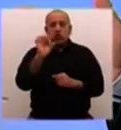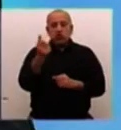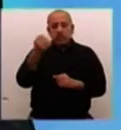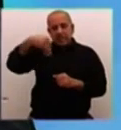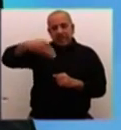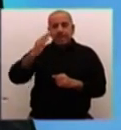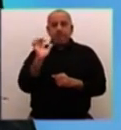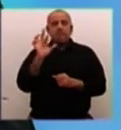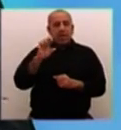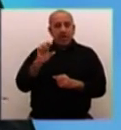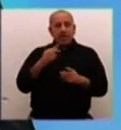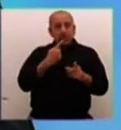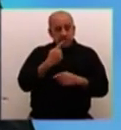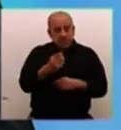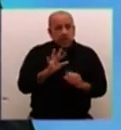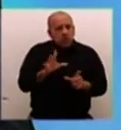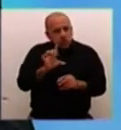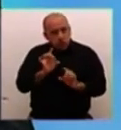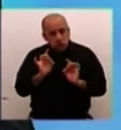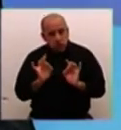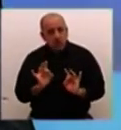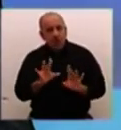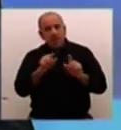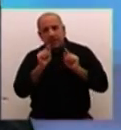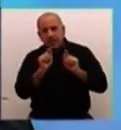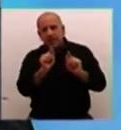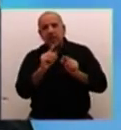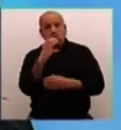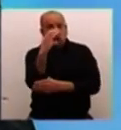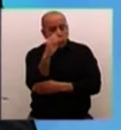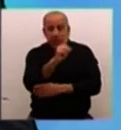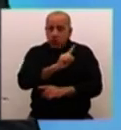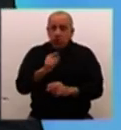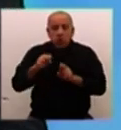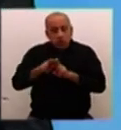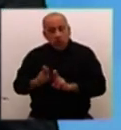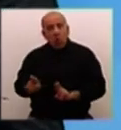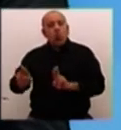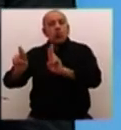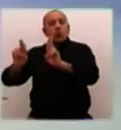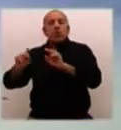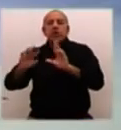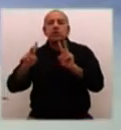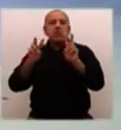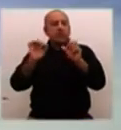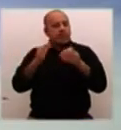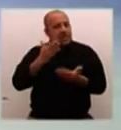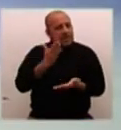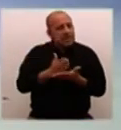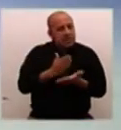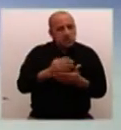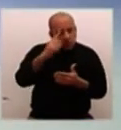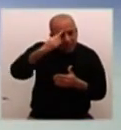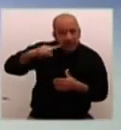dice, el acuerdo ya no es solo de Colombia, porque tomó estatus en Naciones Unidas, por lo tanto es derecho internacional. Después vamos a hablar de las Naciones